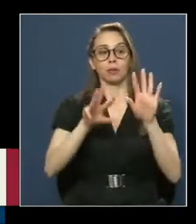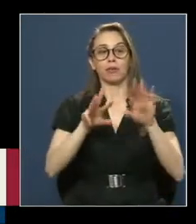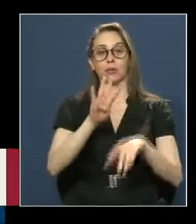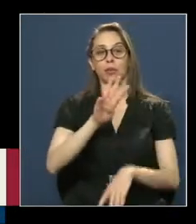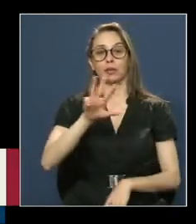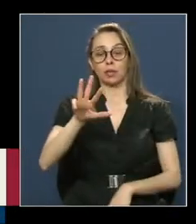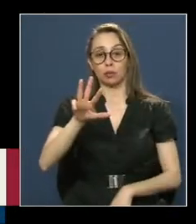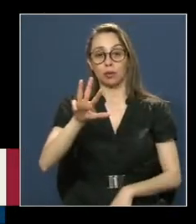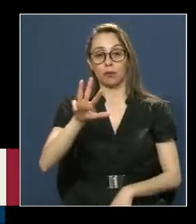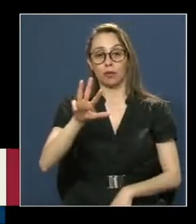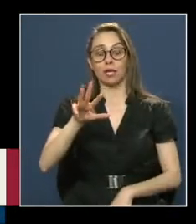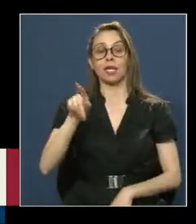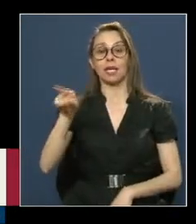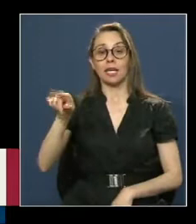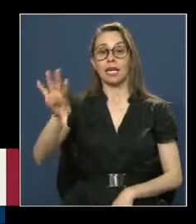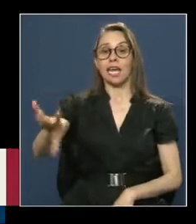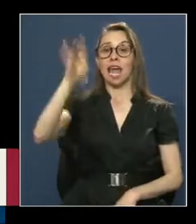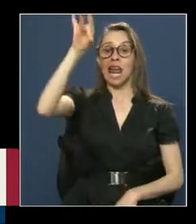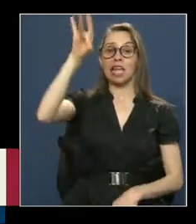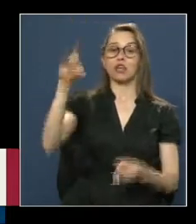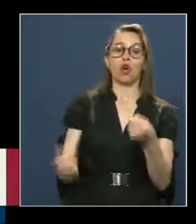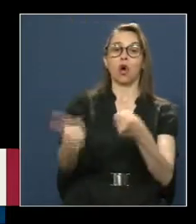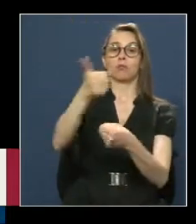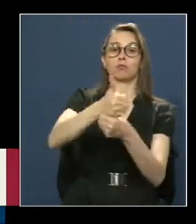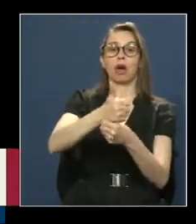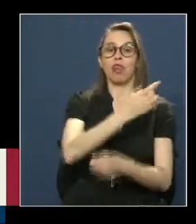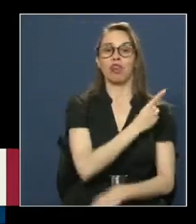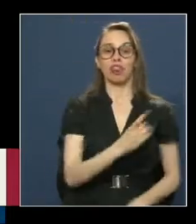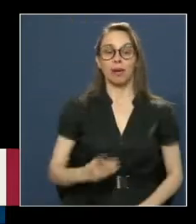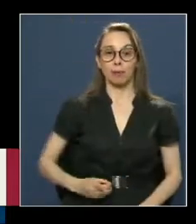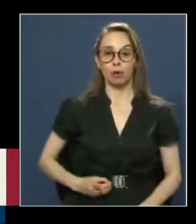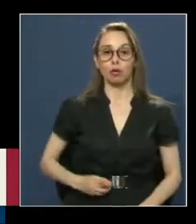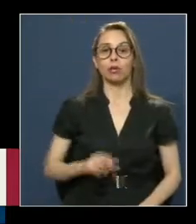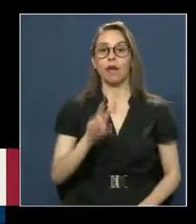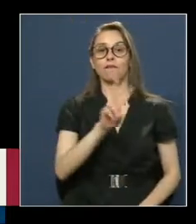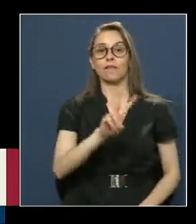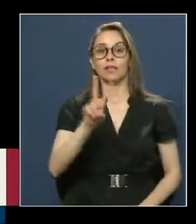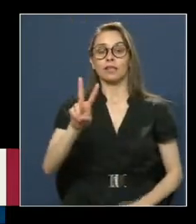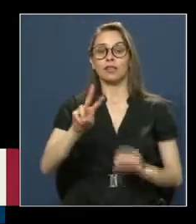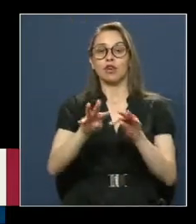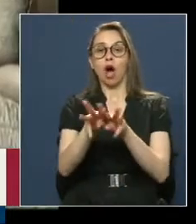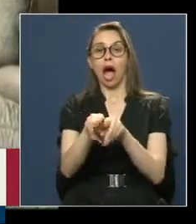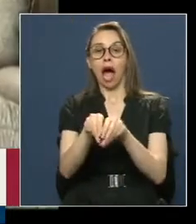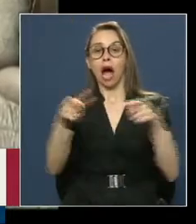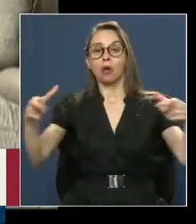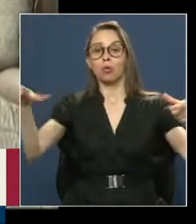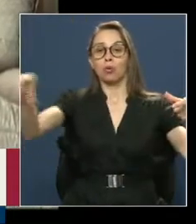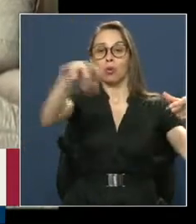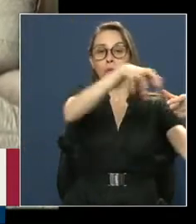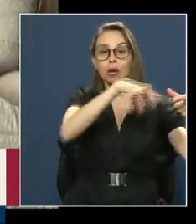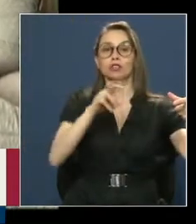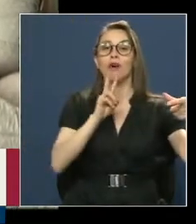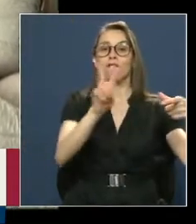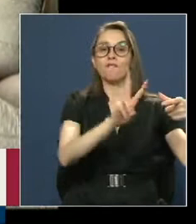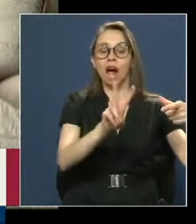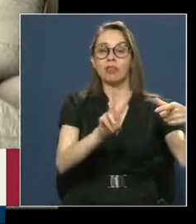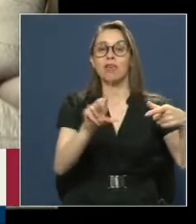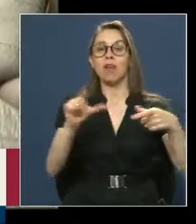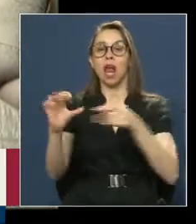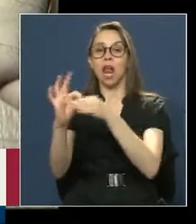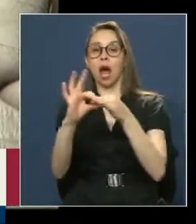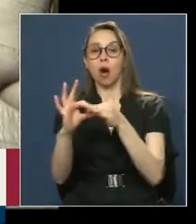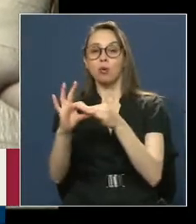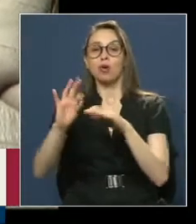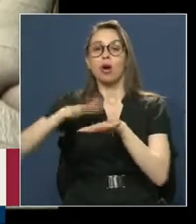resultó elegido diputado Por la XXII Agrupación Departamental de Valdivia La Unión